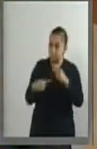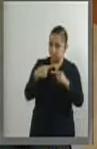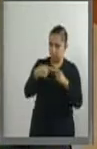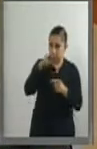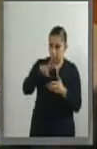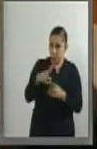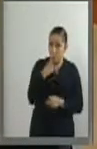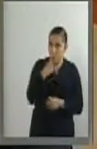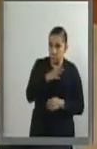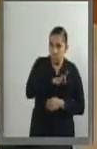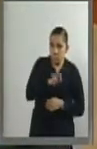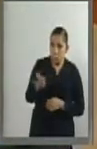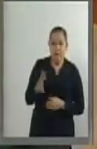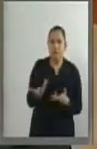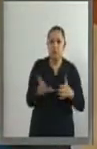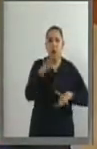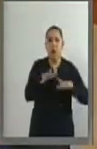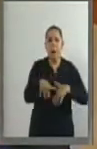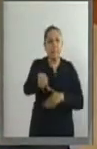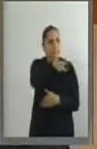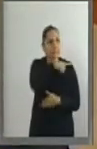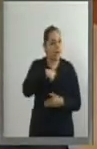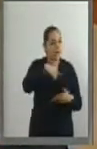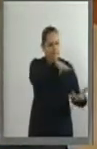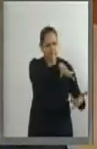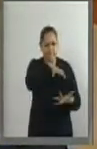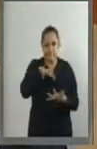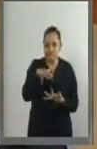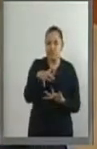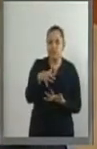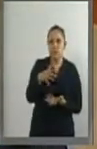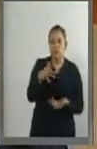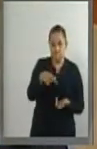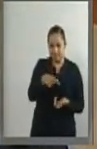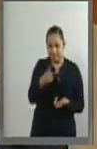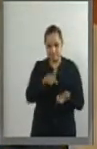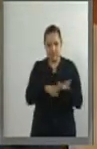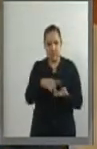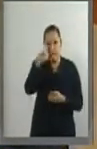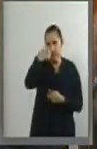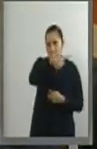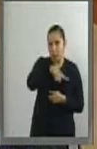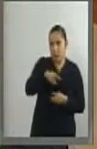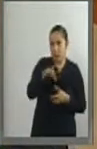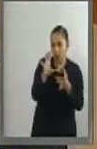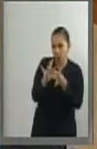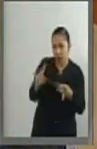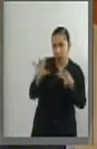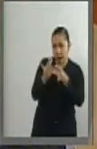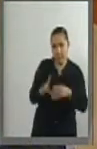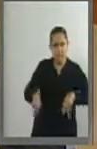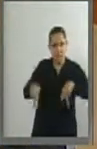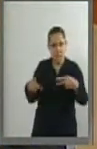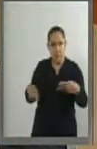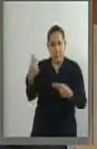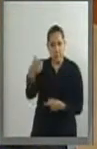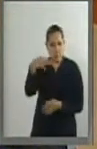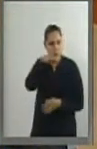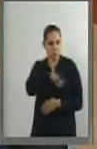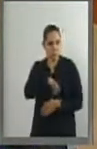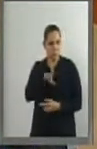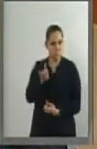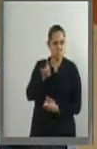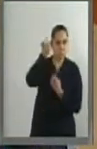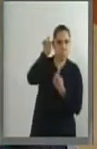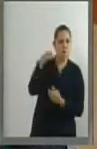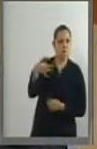dinámicas productivas solo pendientes de lucro. Y nadie está estorbando la ganancia de nadie.